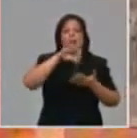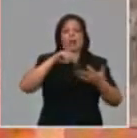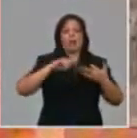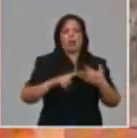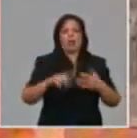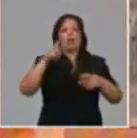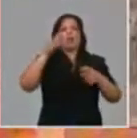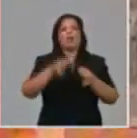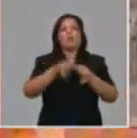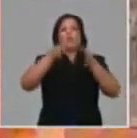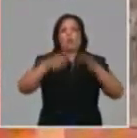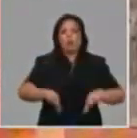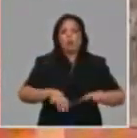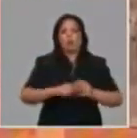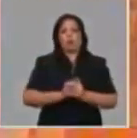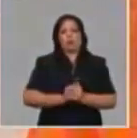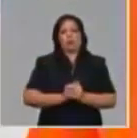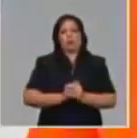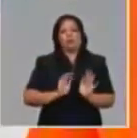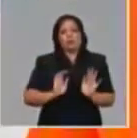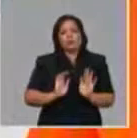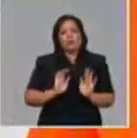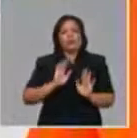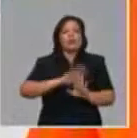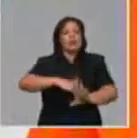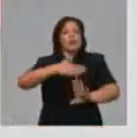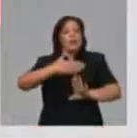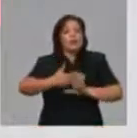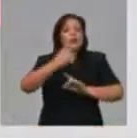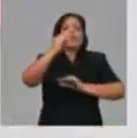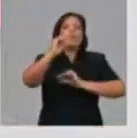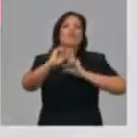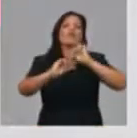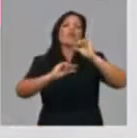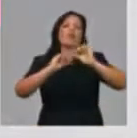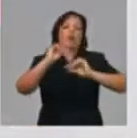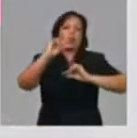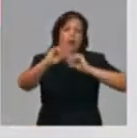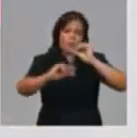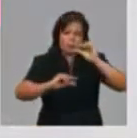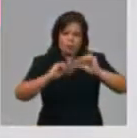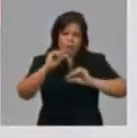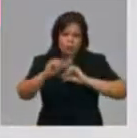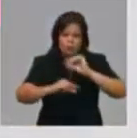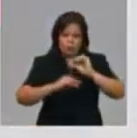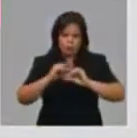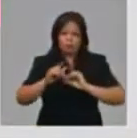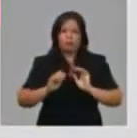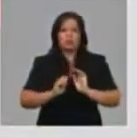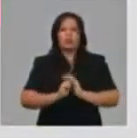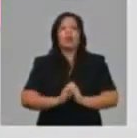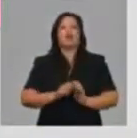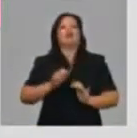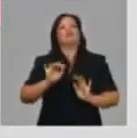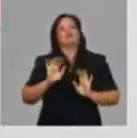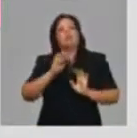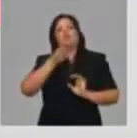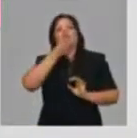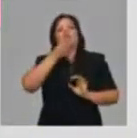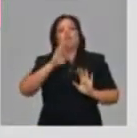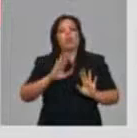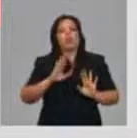condiciones no les permitan, ir incorporando gradualmente otros productos que faciliten de forma límica que esas